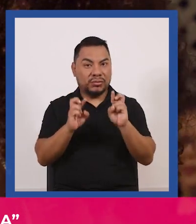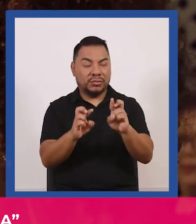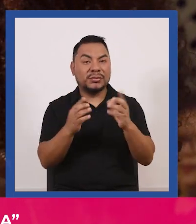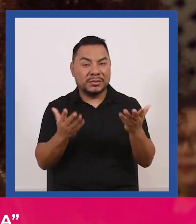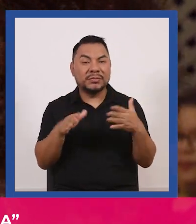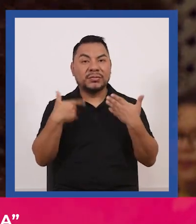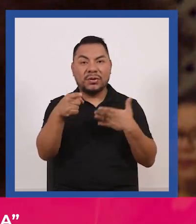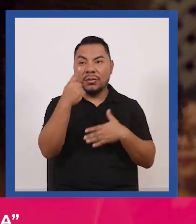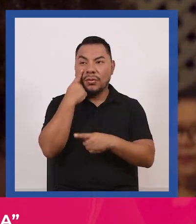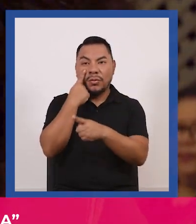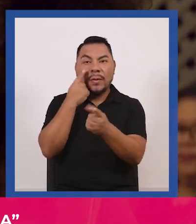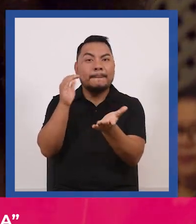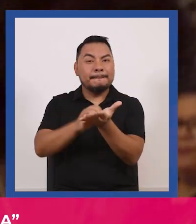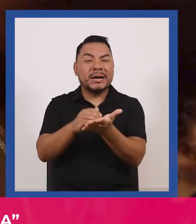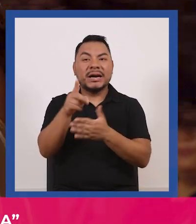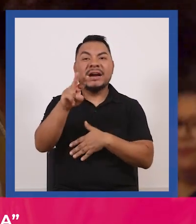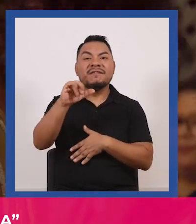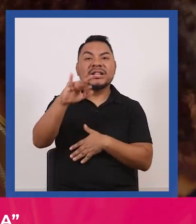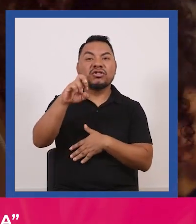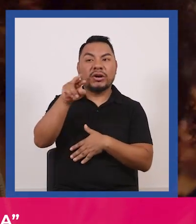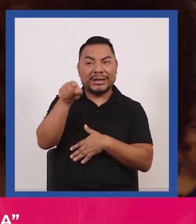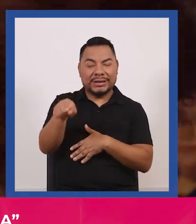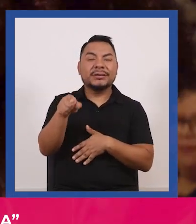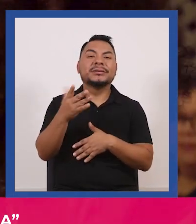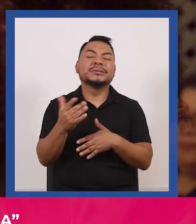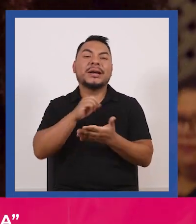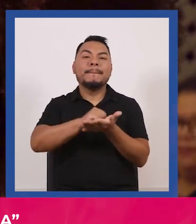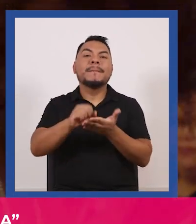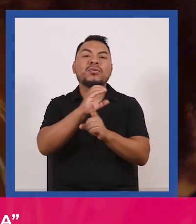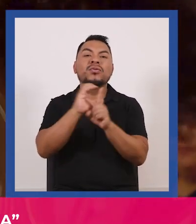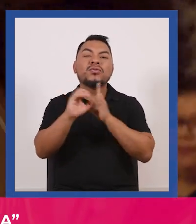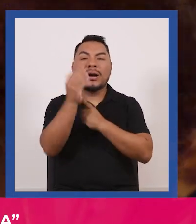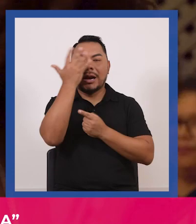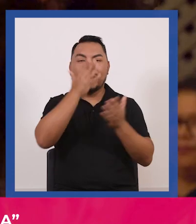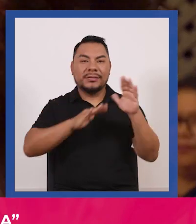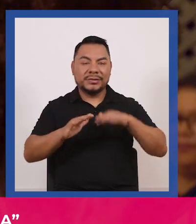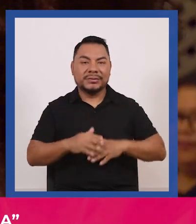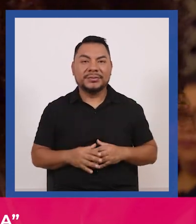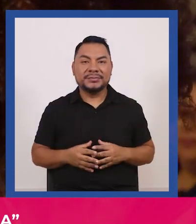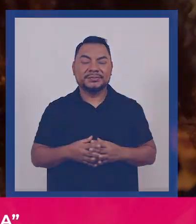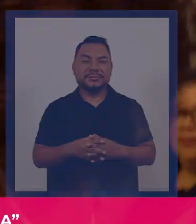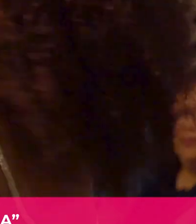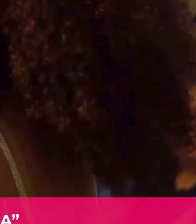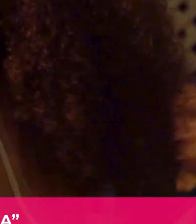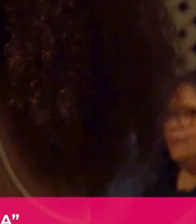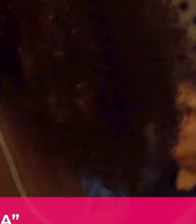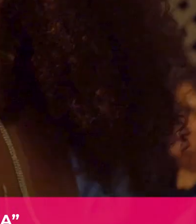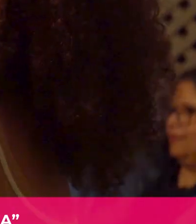oportunidad para conocer más a Victoria Santa Cruz en el mes de la cultura afroperuana y